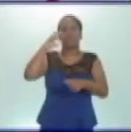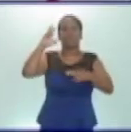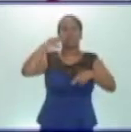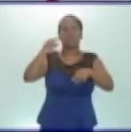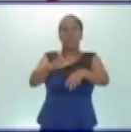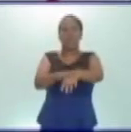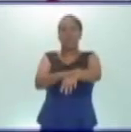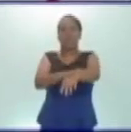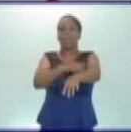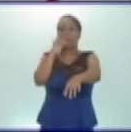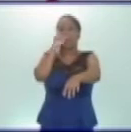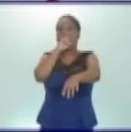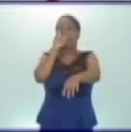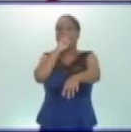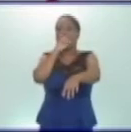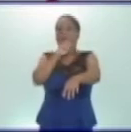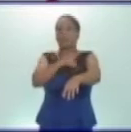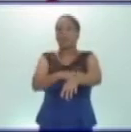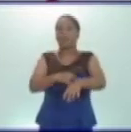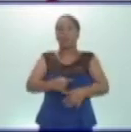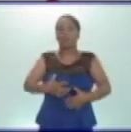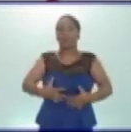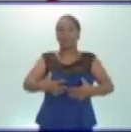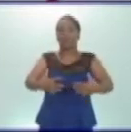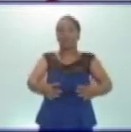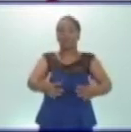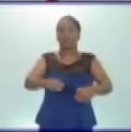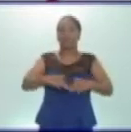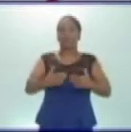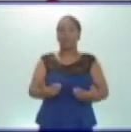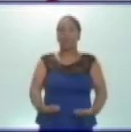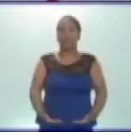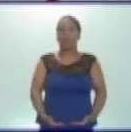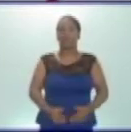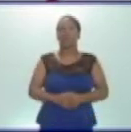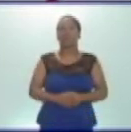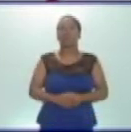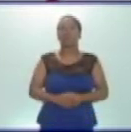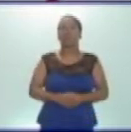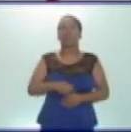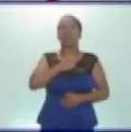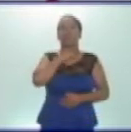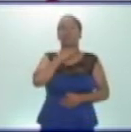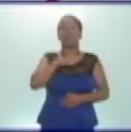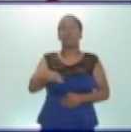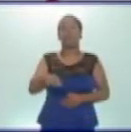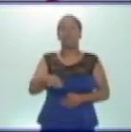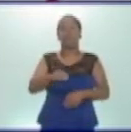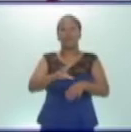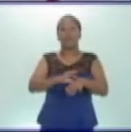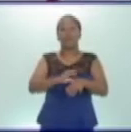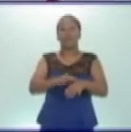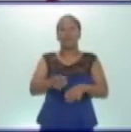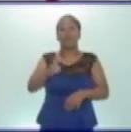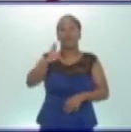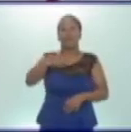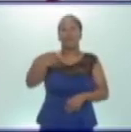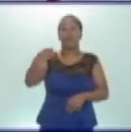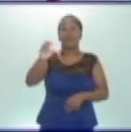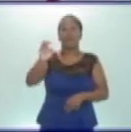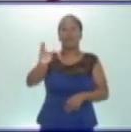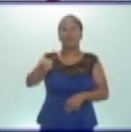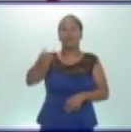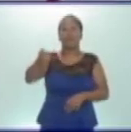amarillenta en la piel o hinchazón abdominal. Y en el caso de la hepatitis, es una inflamación del hígado causada por un virus.